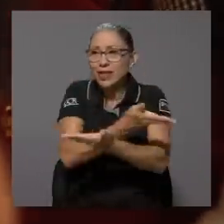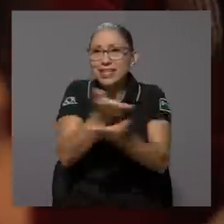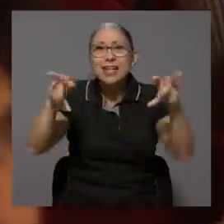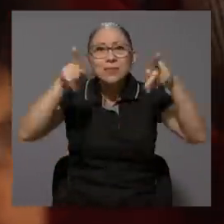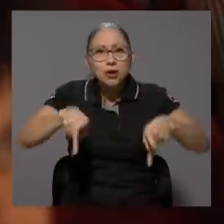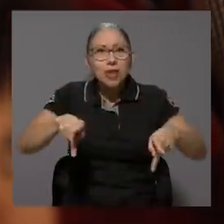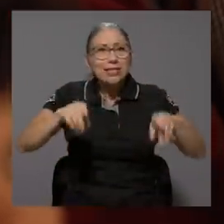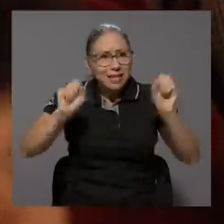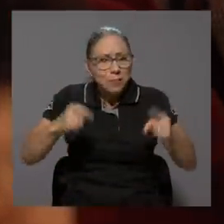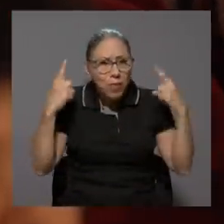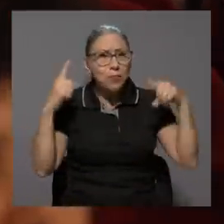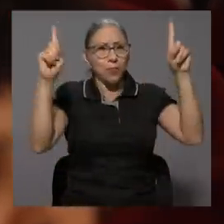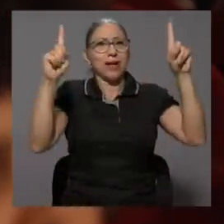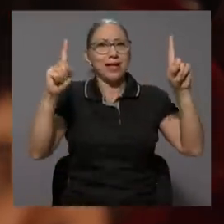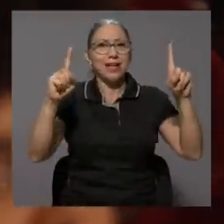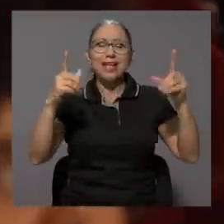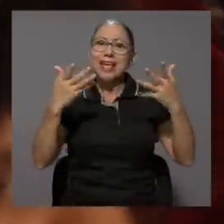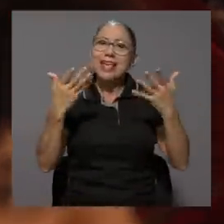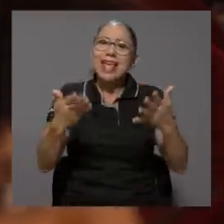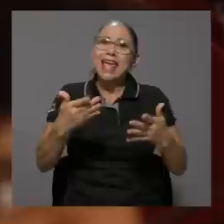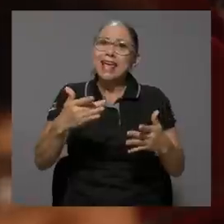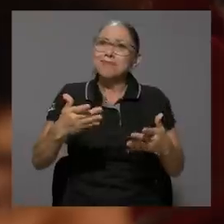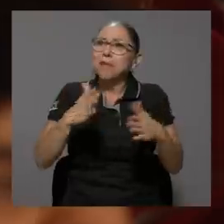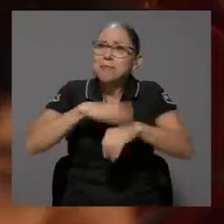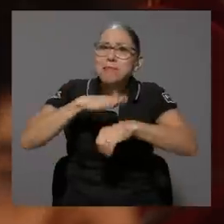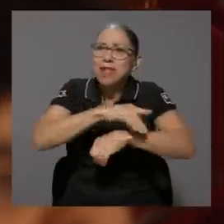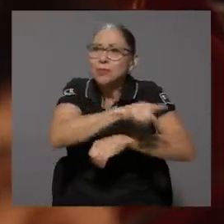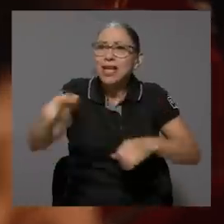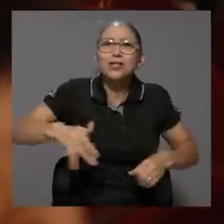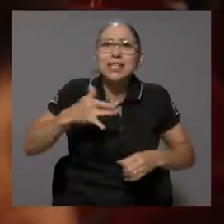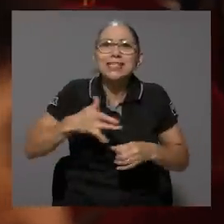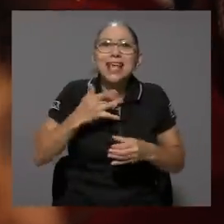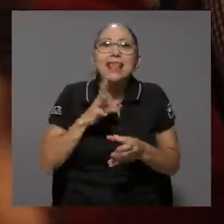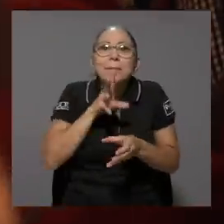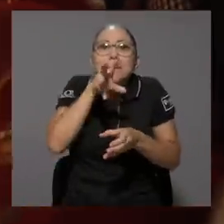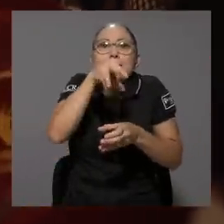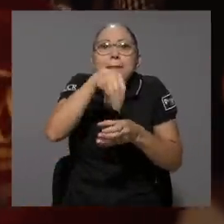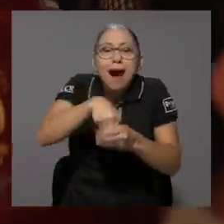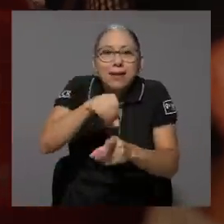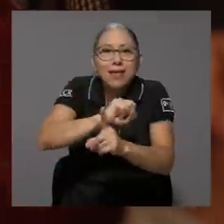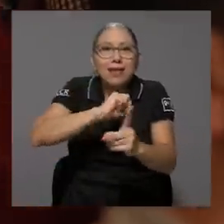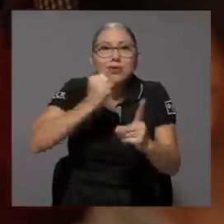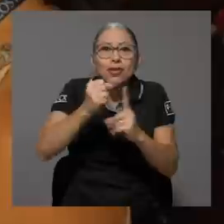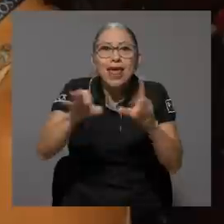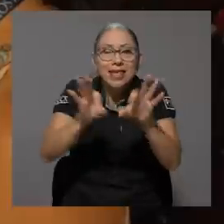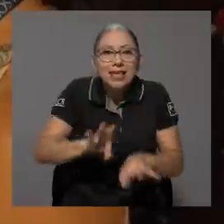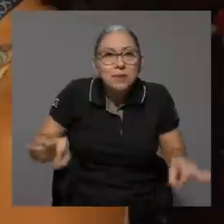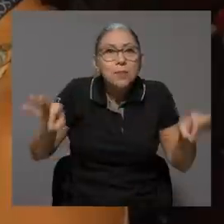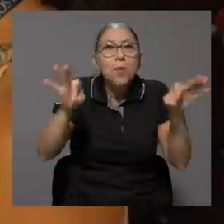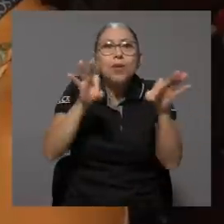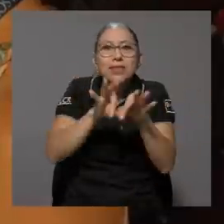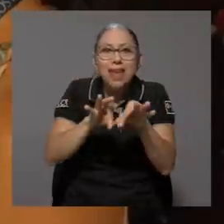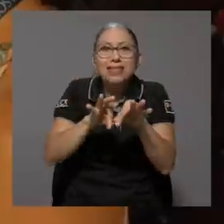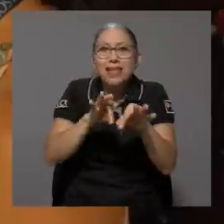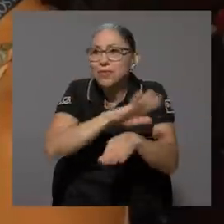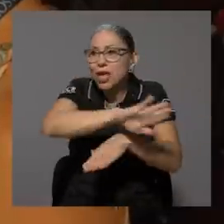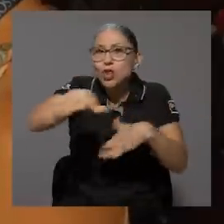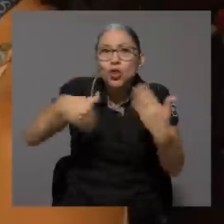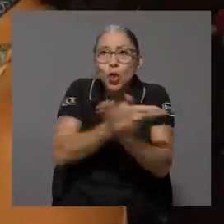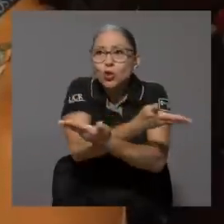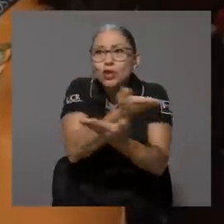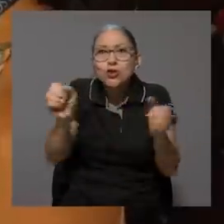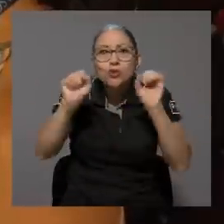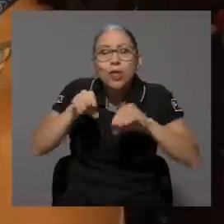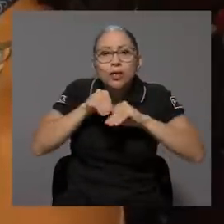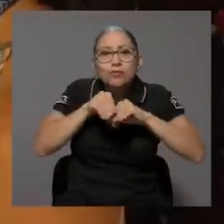que se abran, que se den, que les permitamos sentirse parte de nuestra sociedad. Es importante integrar hacia ellos todo